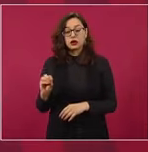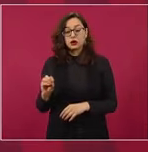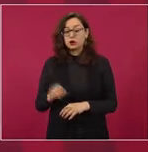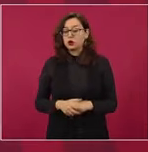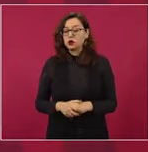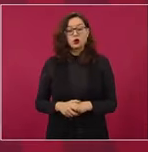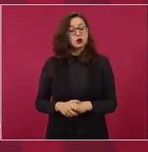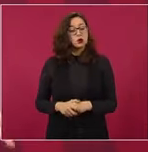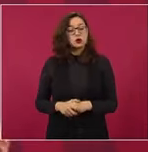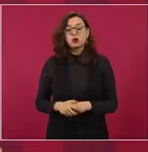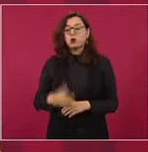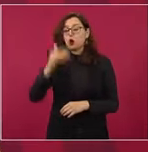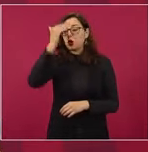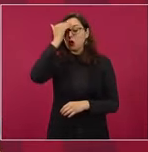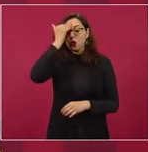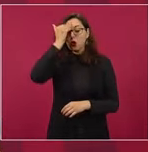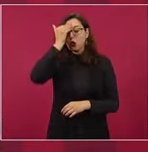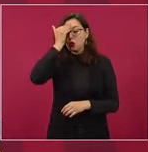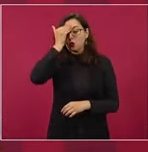cárcel.